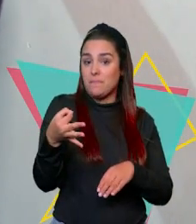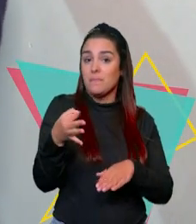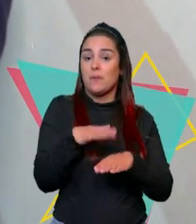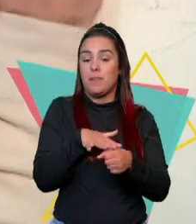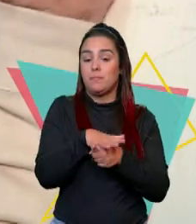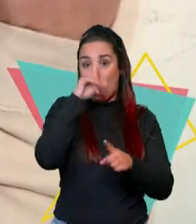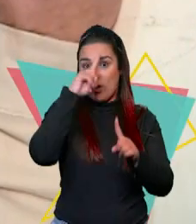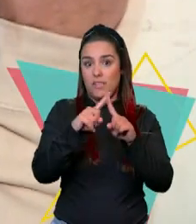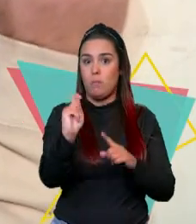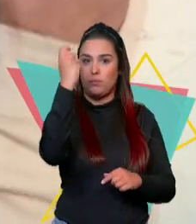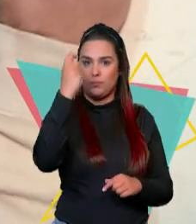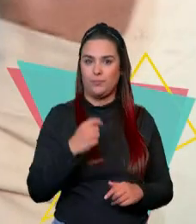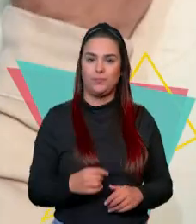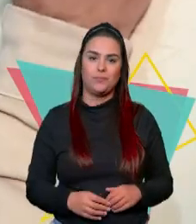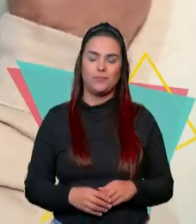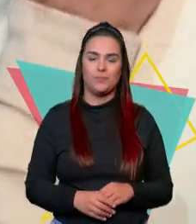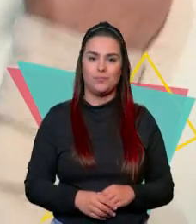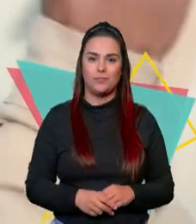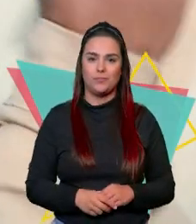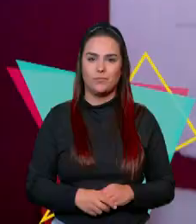al objetivo planteado.